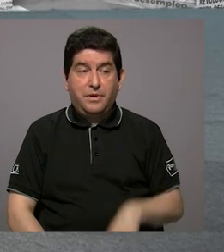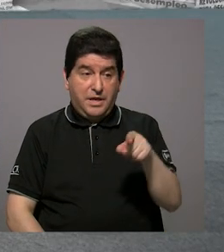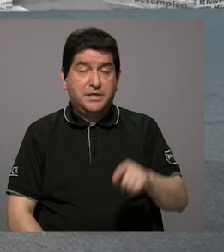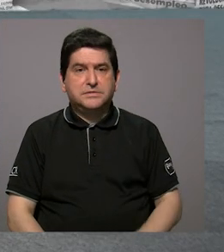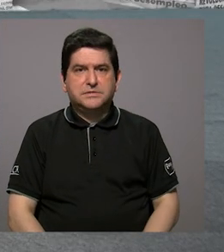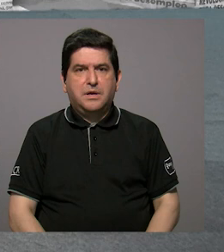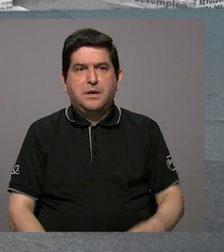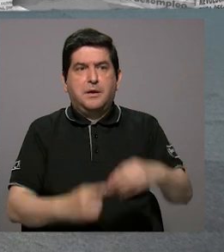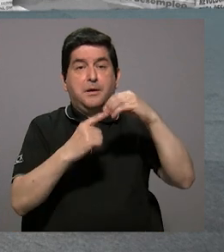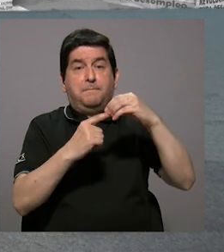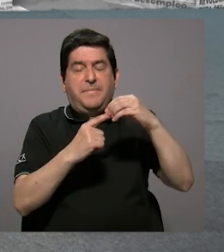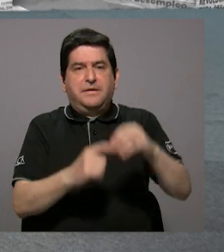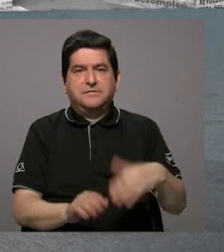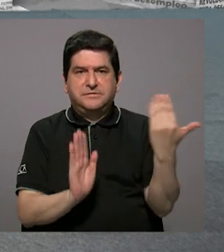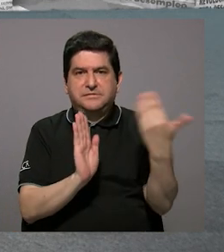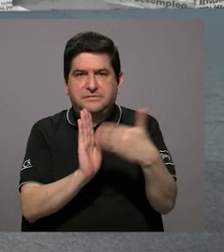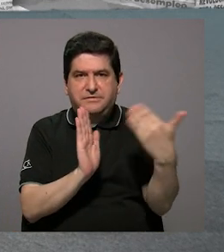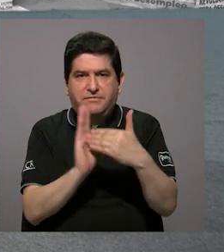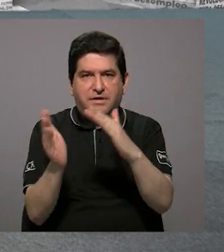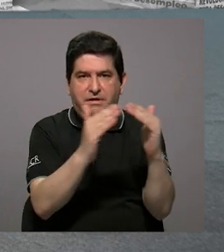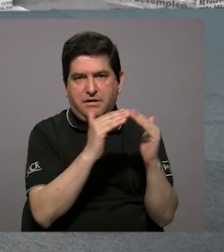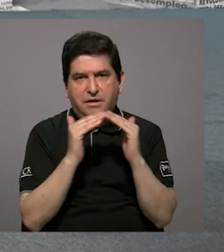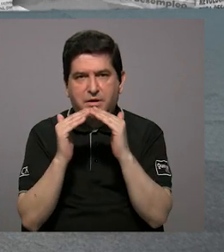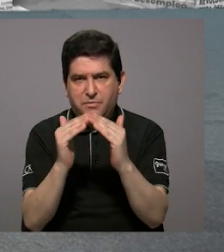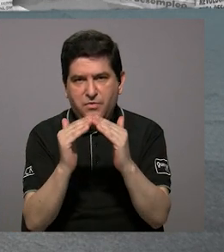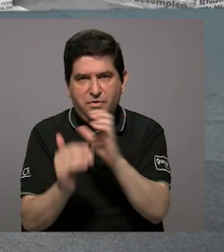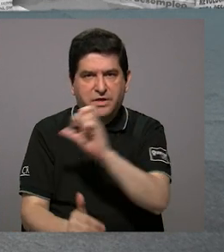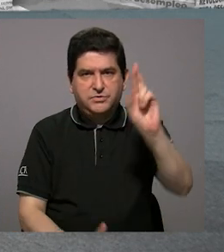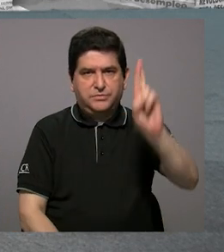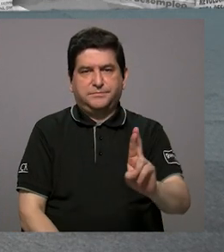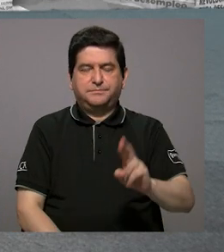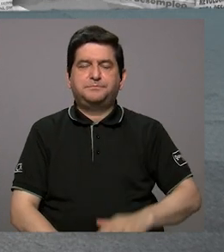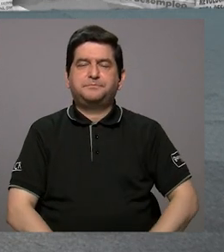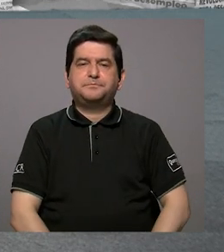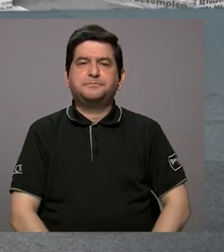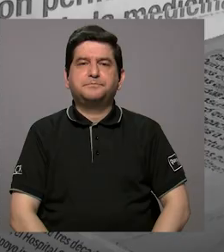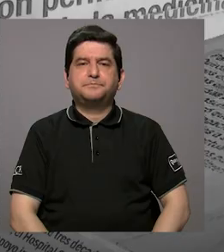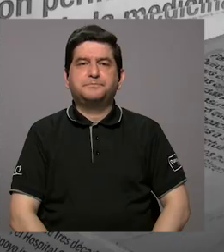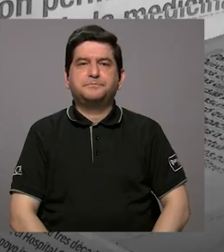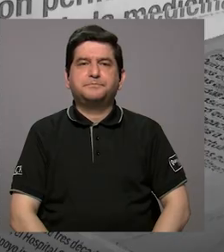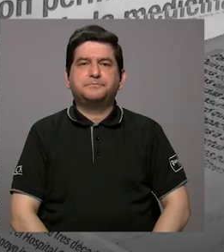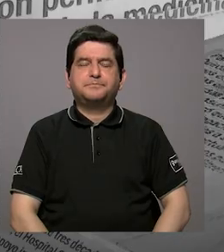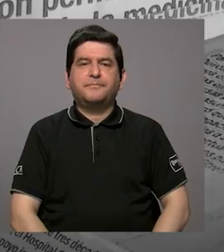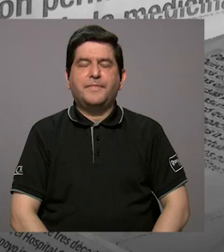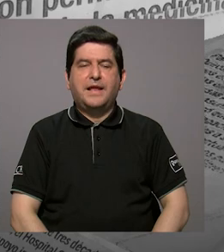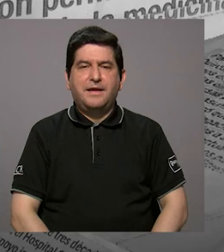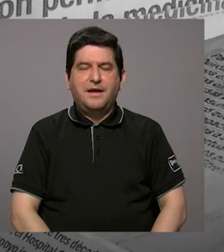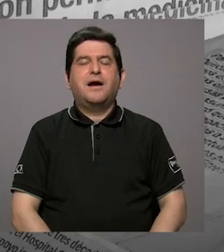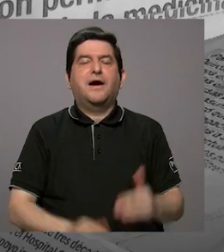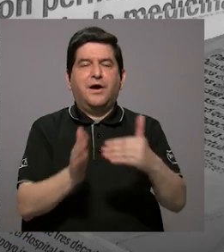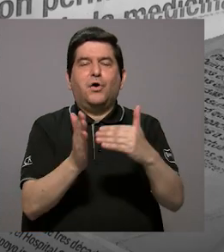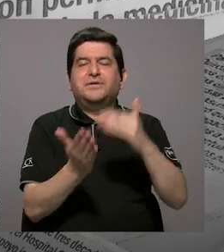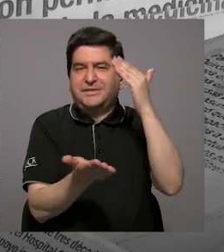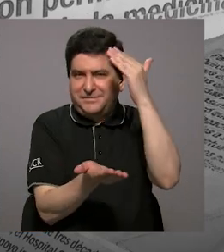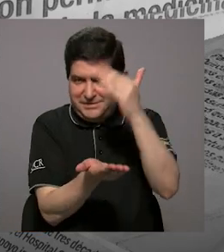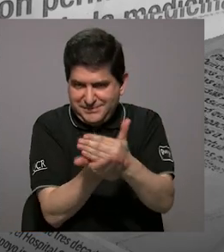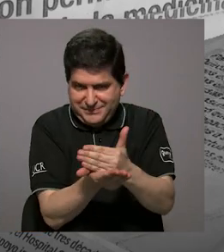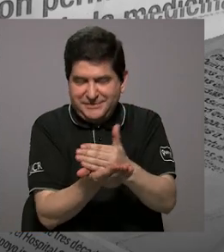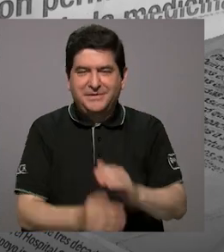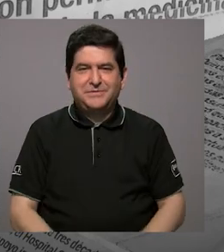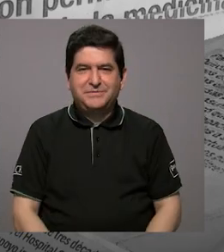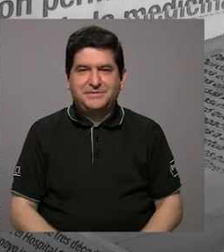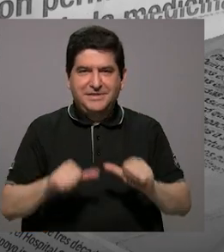los mayores efectos que tendría para la población costarricense. Don Jan, vamos a hacer una pausa